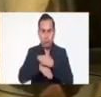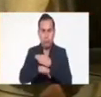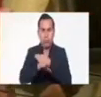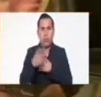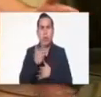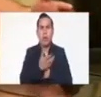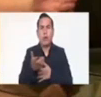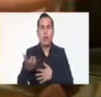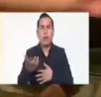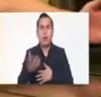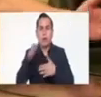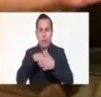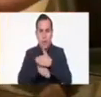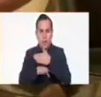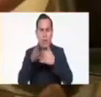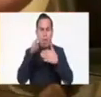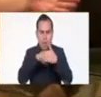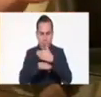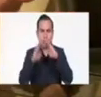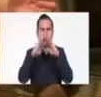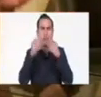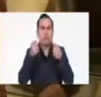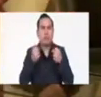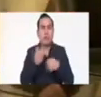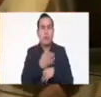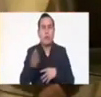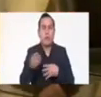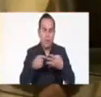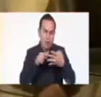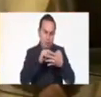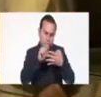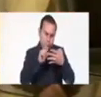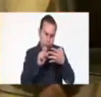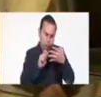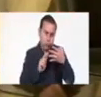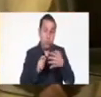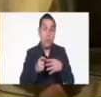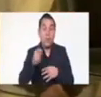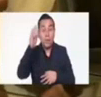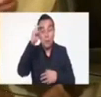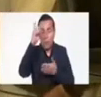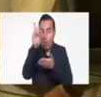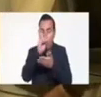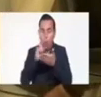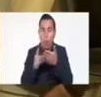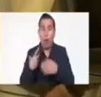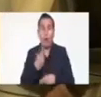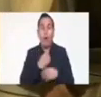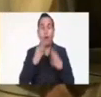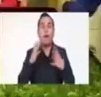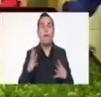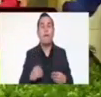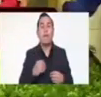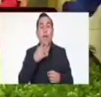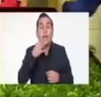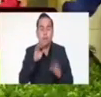pueden declararla, si es verdad lo que dice la oposición, pero, como repito nuevamente, pueblo, la oposición, eh,